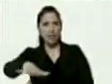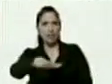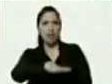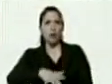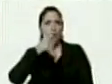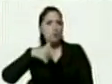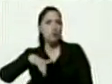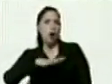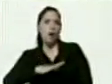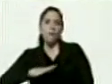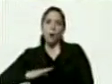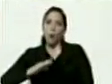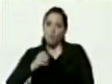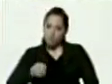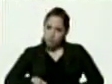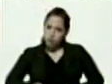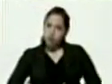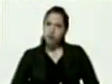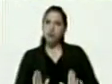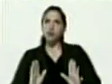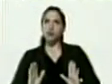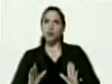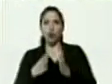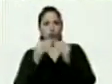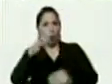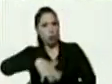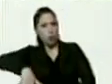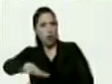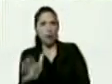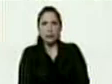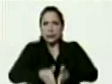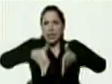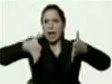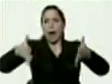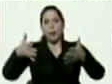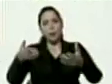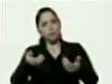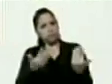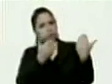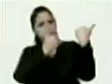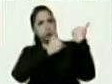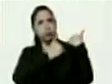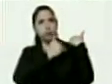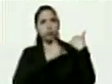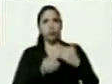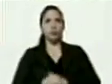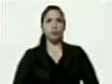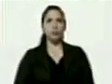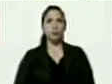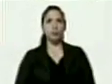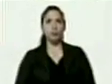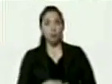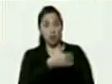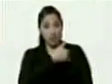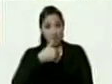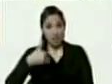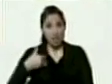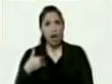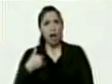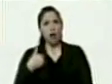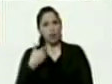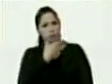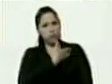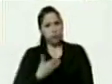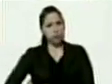y como todos llaneros somos del tamaño del compromiso que se nos presenta quiero presidente dejar claro